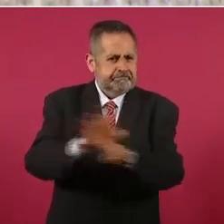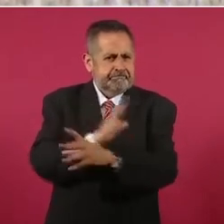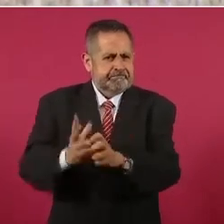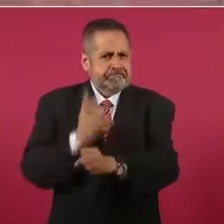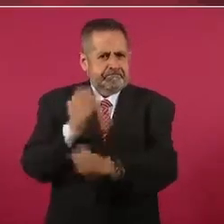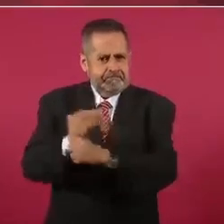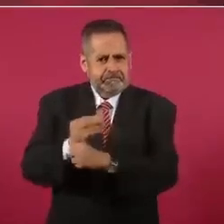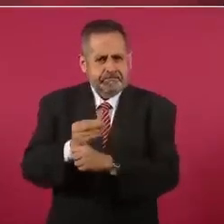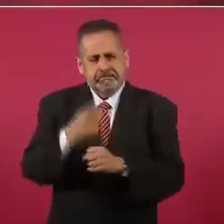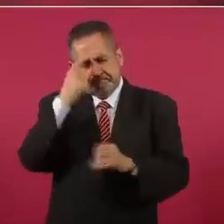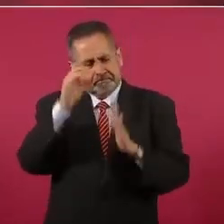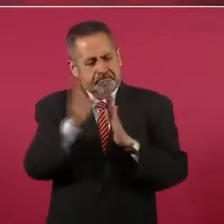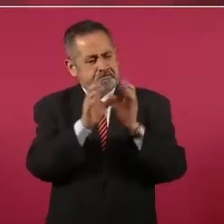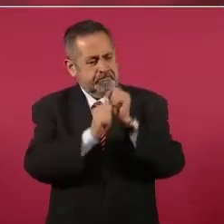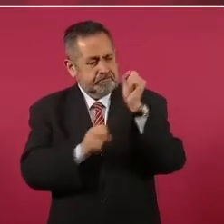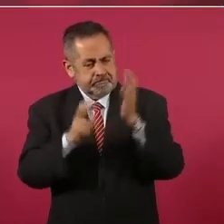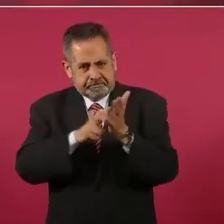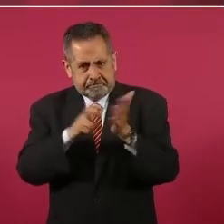constitucional?